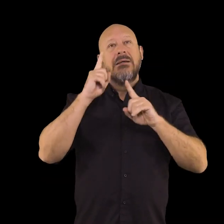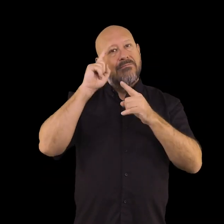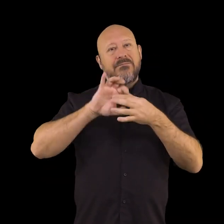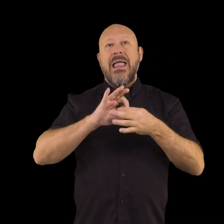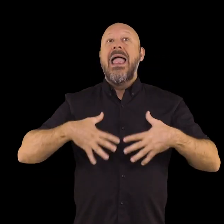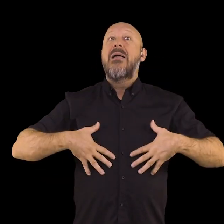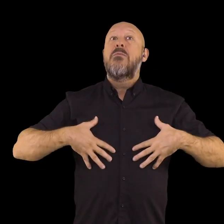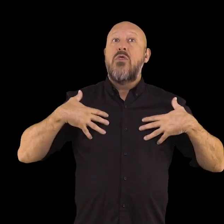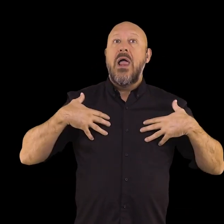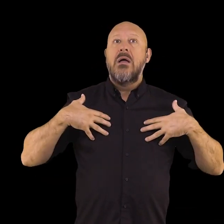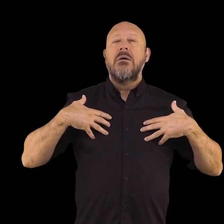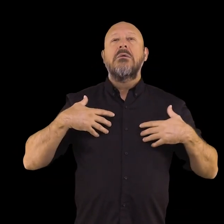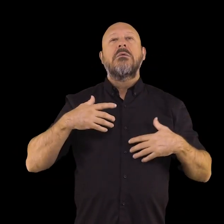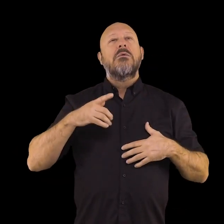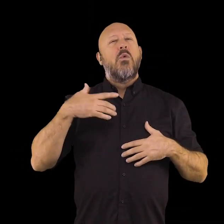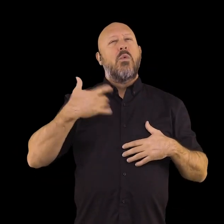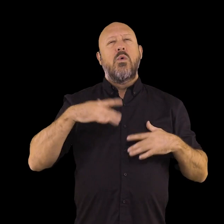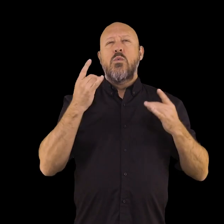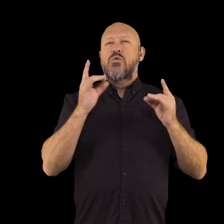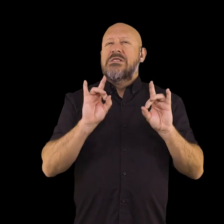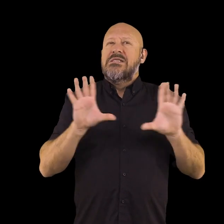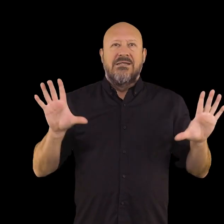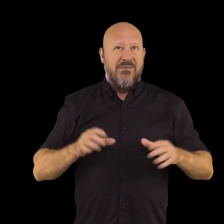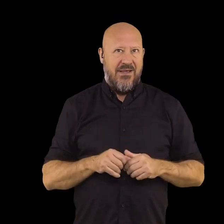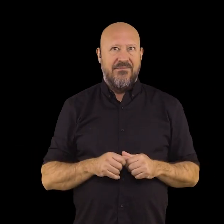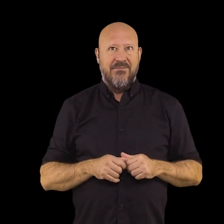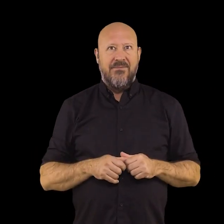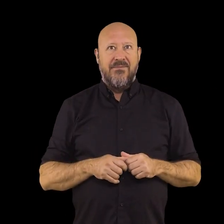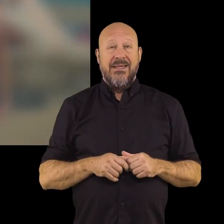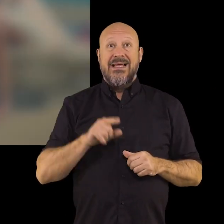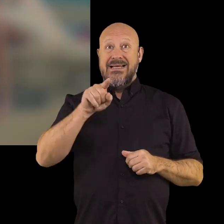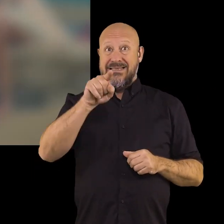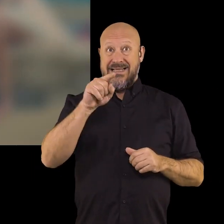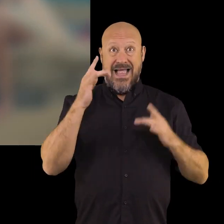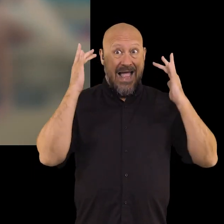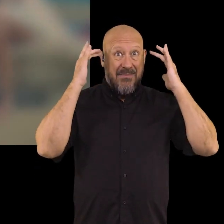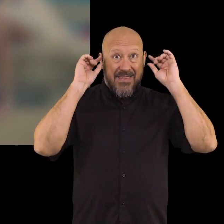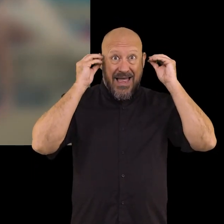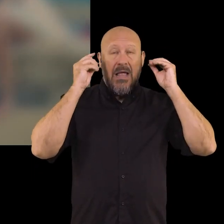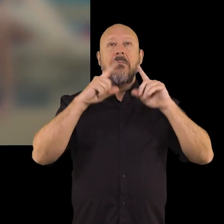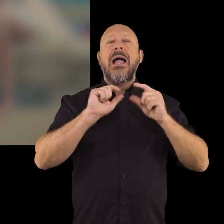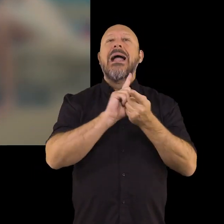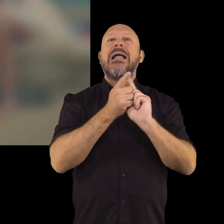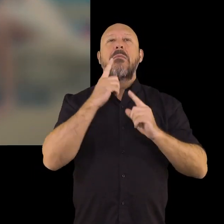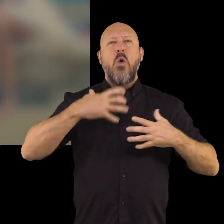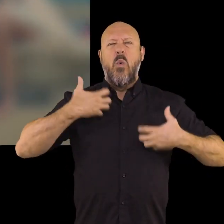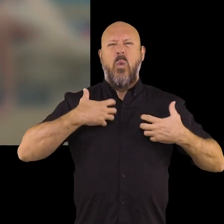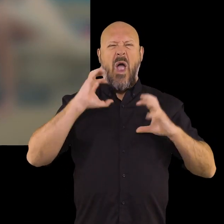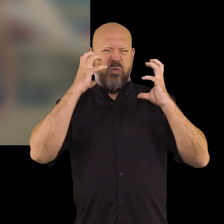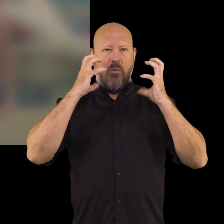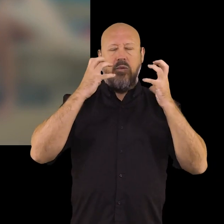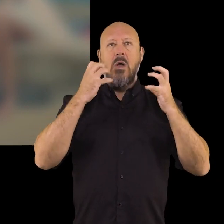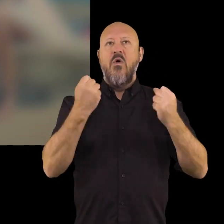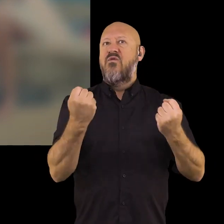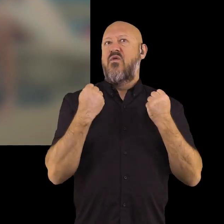encargada del aspecto emocional, se halla hipersensibilizada. Esta amígdala es la responsable de los cambios de